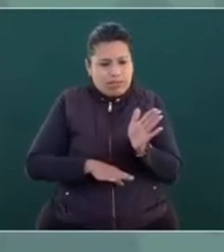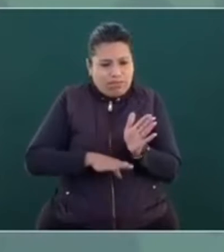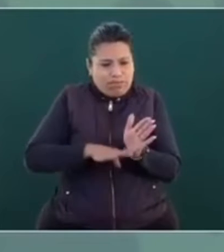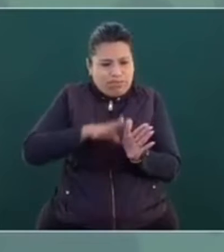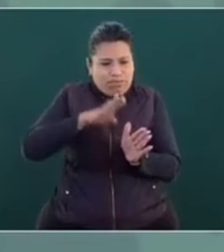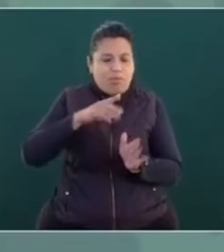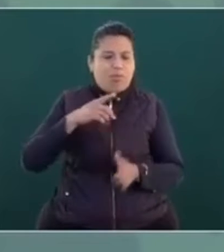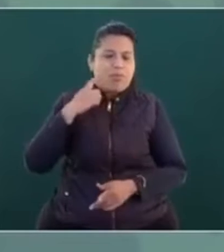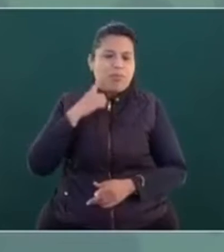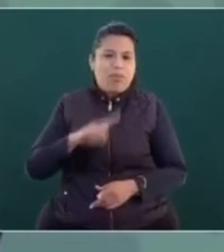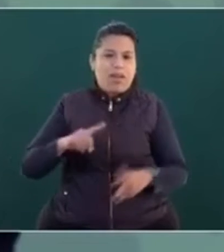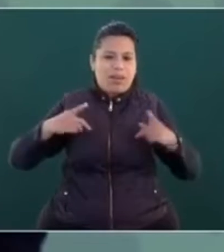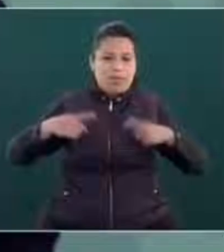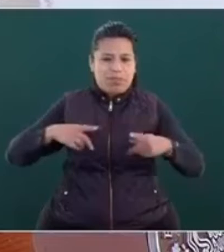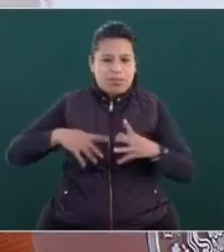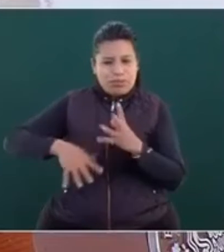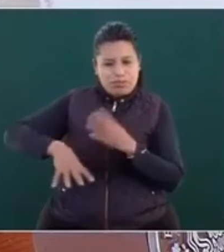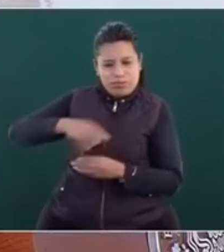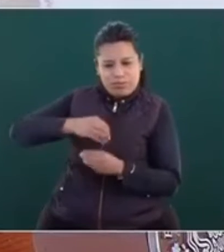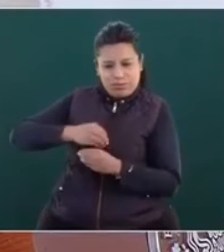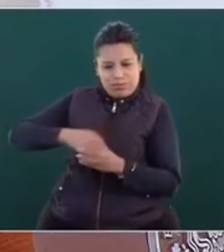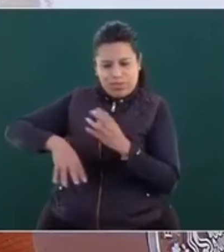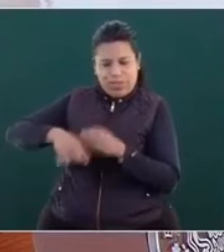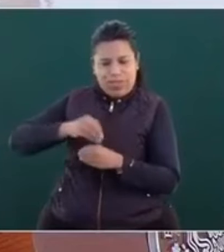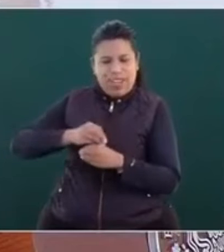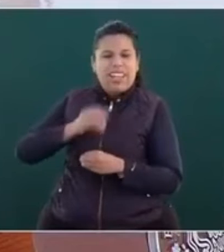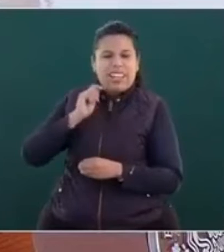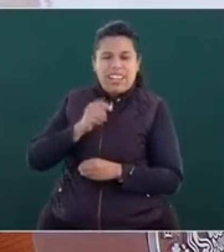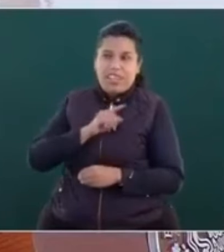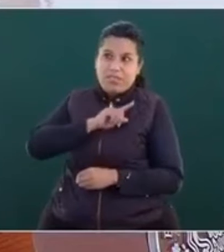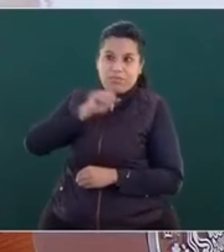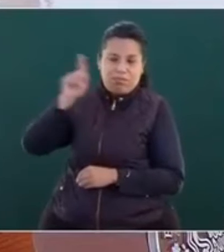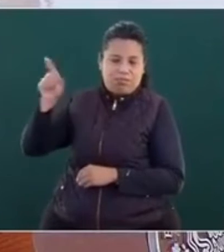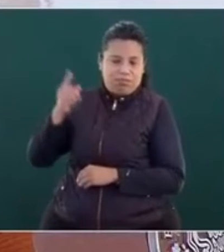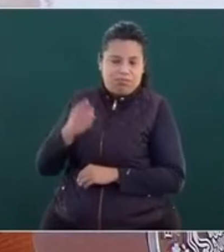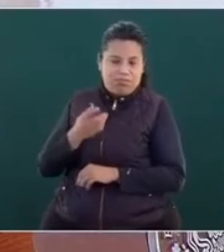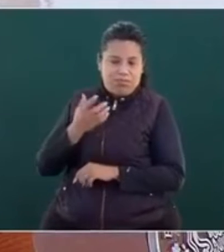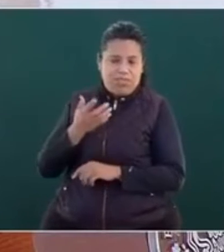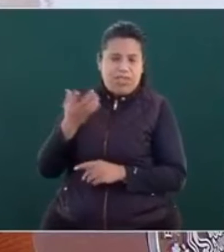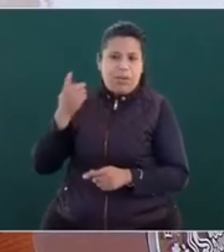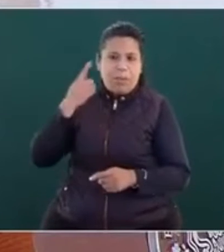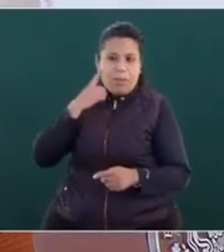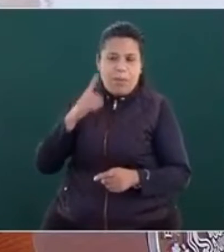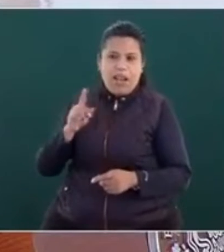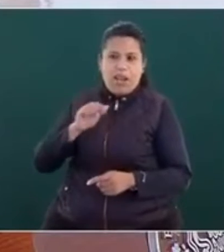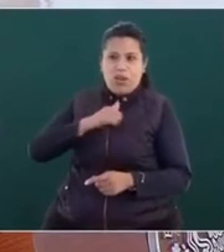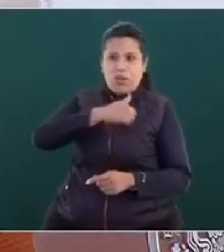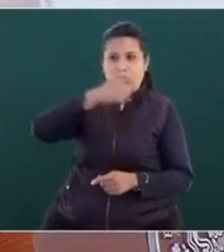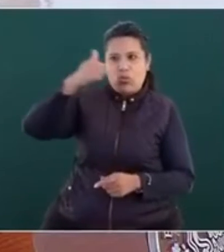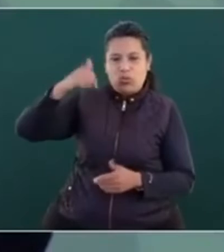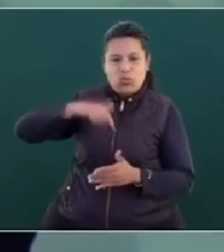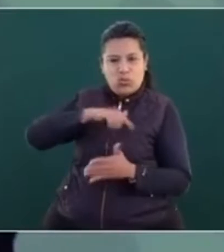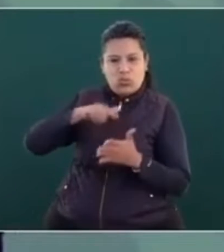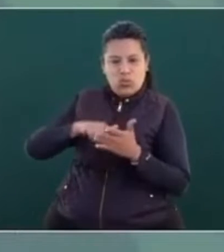inversión extranjera, la llegada de inversión extranjera.